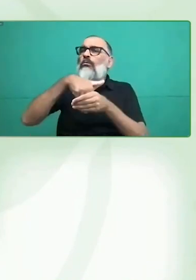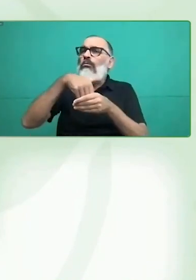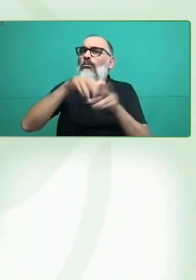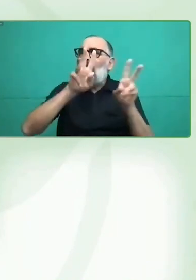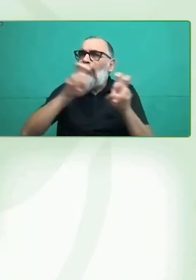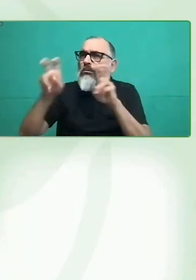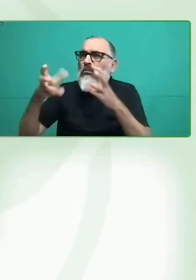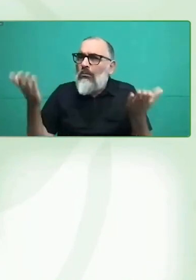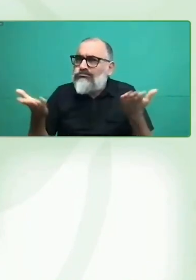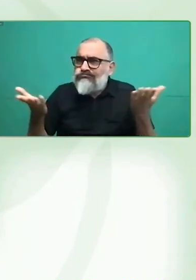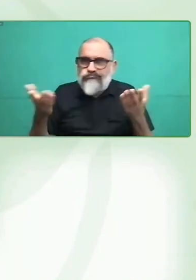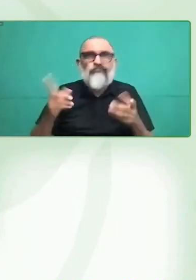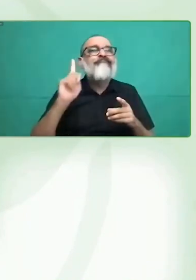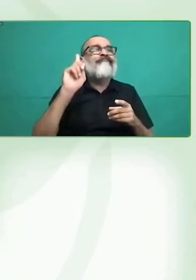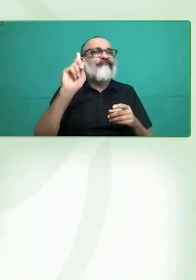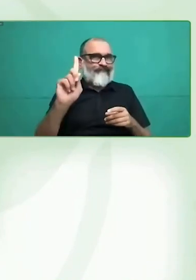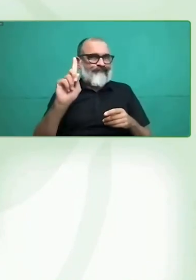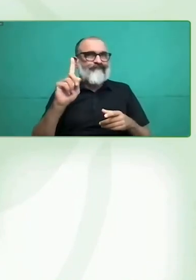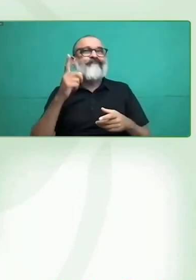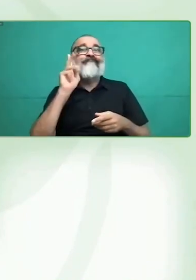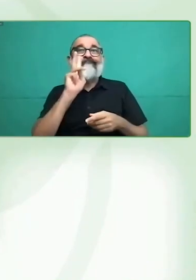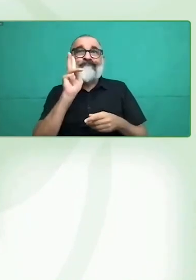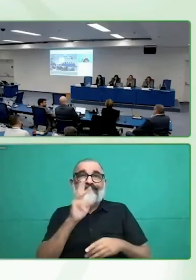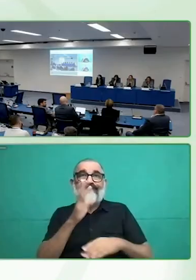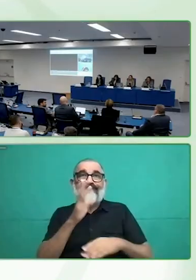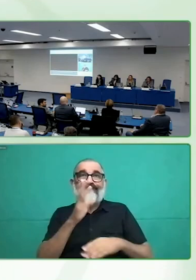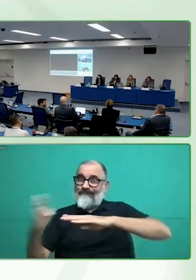que nos comparta el corto, por favor.